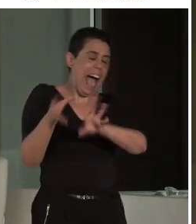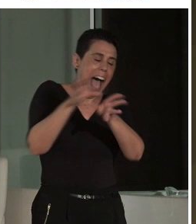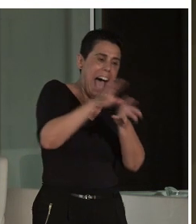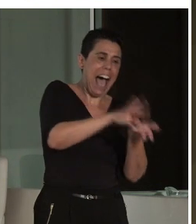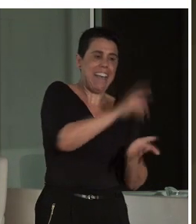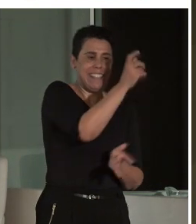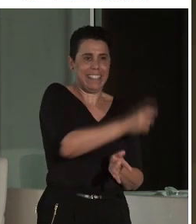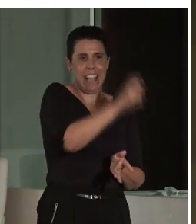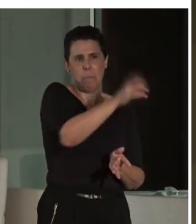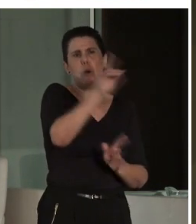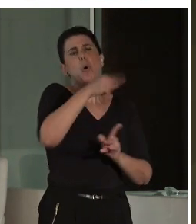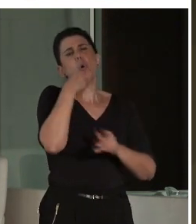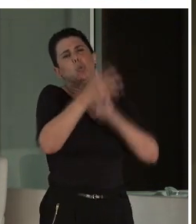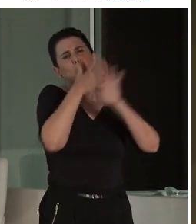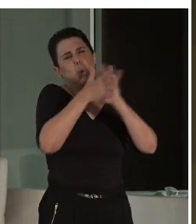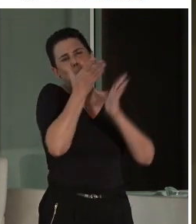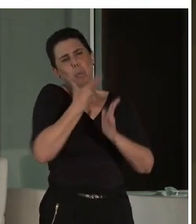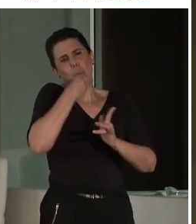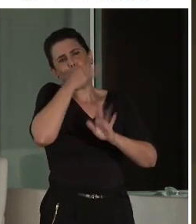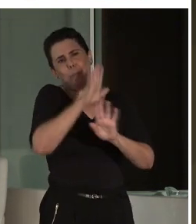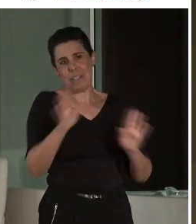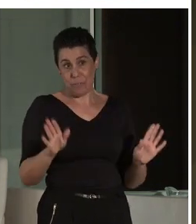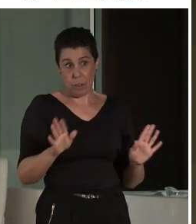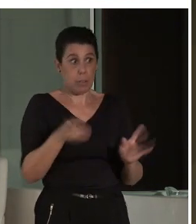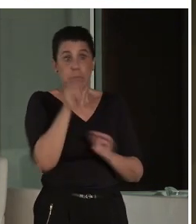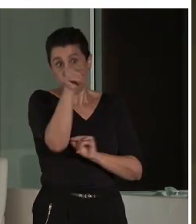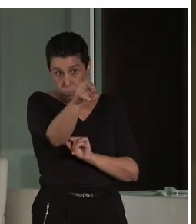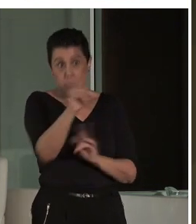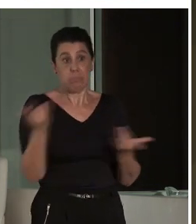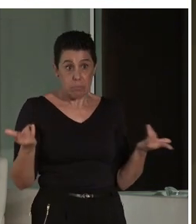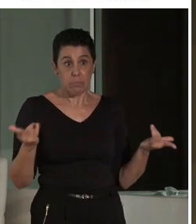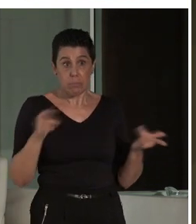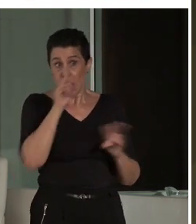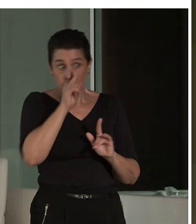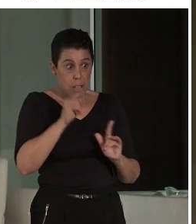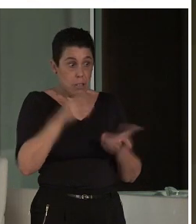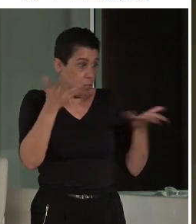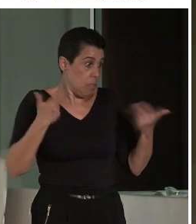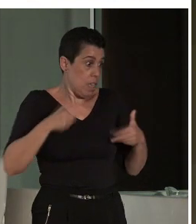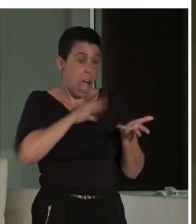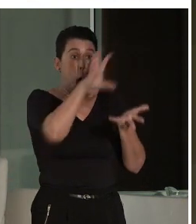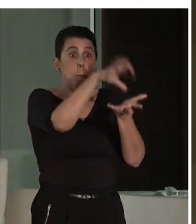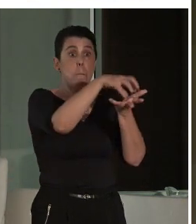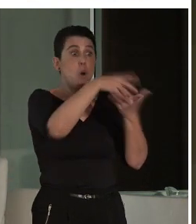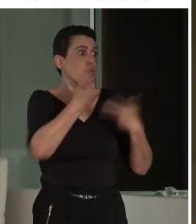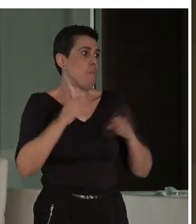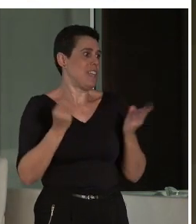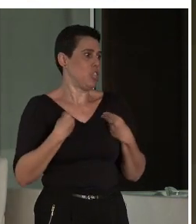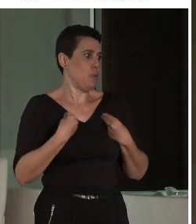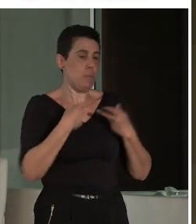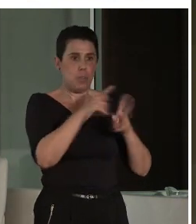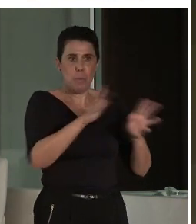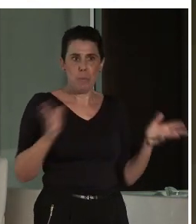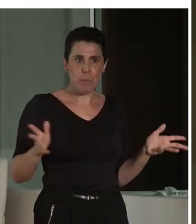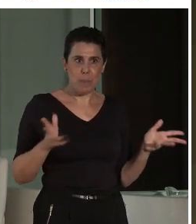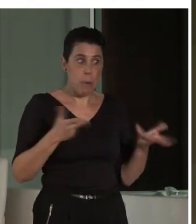citando con esa maravillosa cita, pero ¿qué es eso?, ¿no? O sea, no son los monumentos están vivos, y no tenemos que…, son